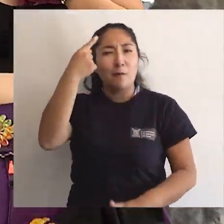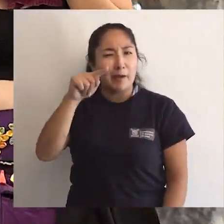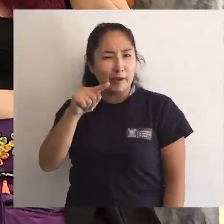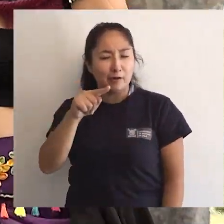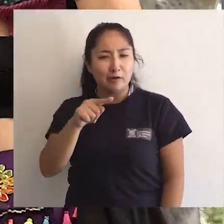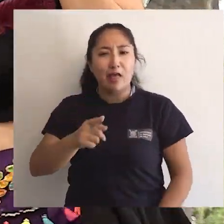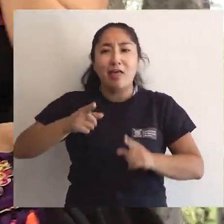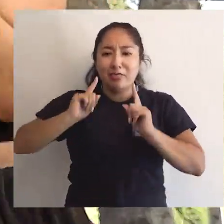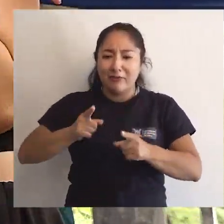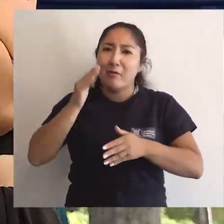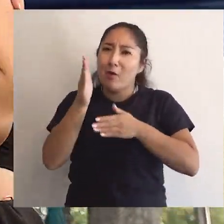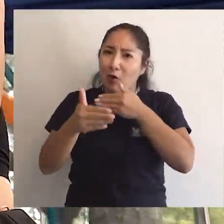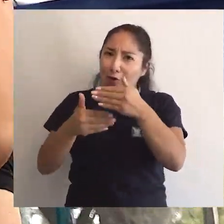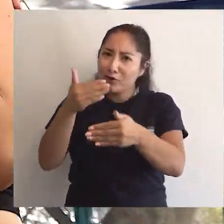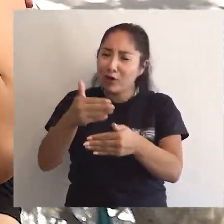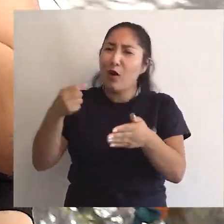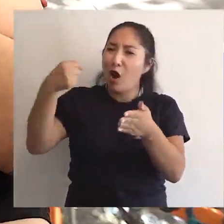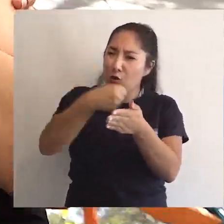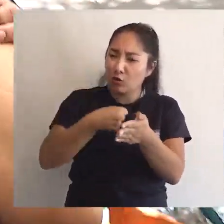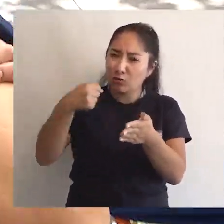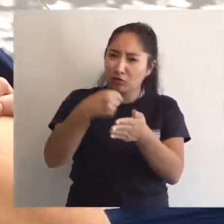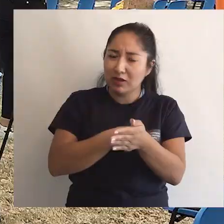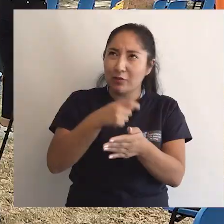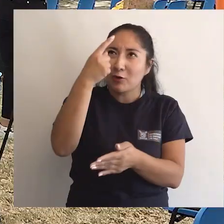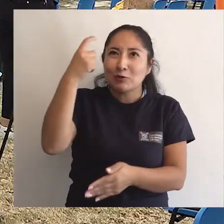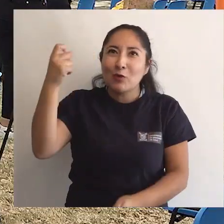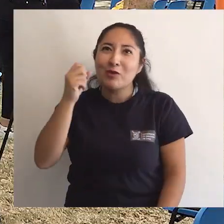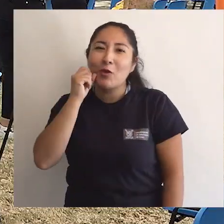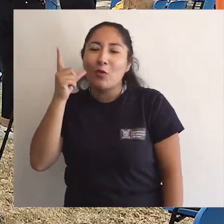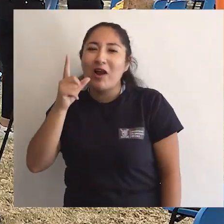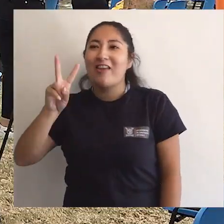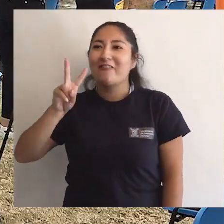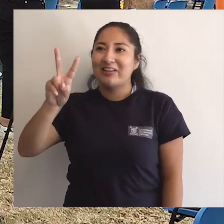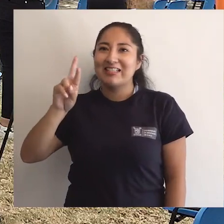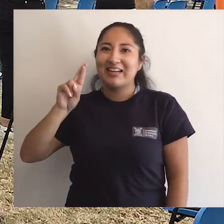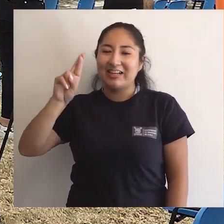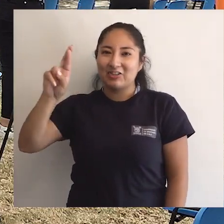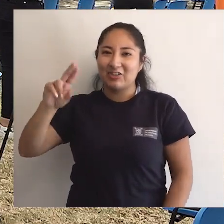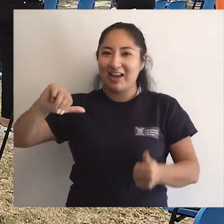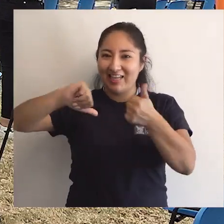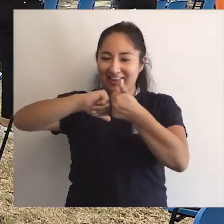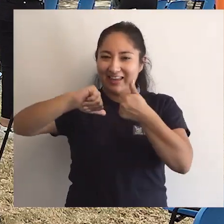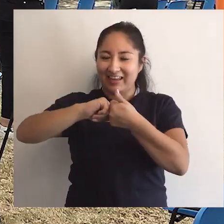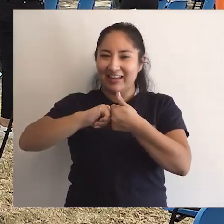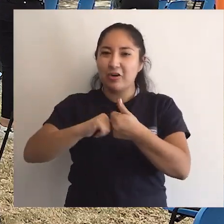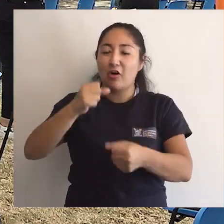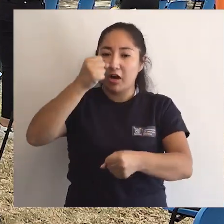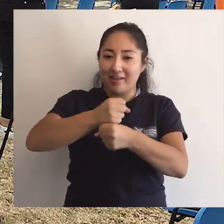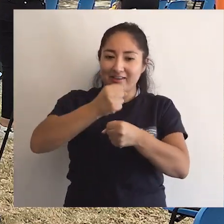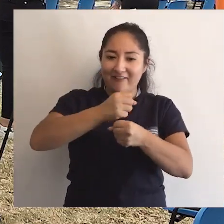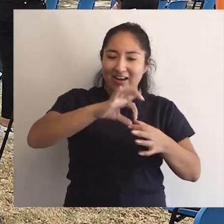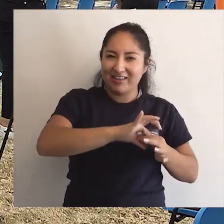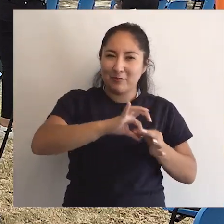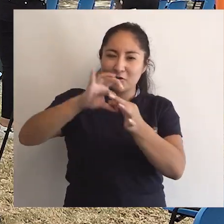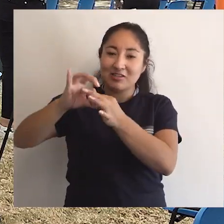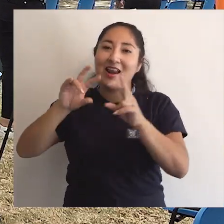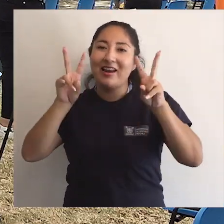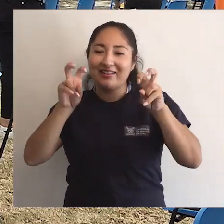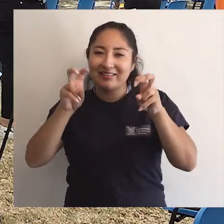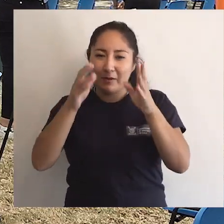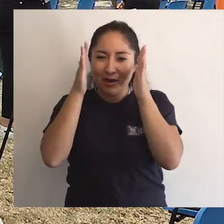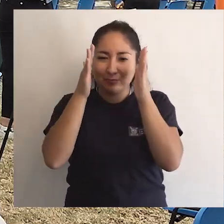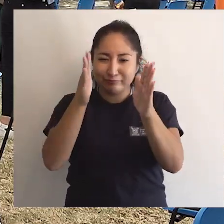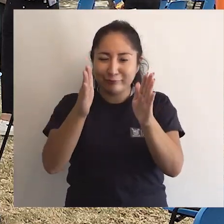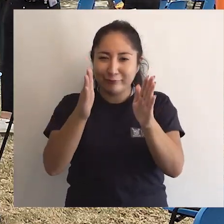bueno, pero hay que seguir luchando por ese que es nuestro sueño, tener una vicerrectoría de género que trabaje de forma transversal la